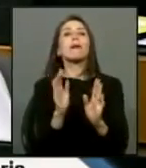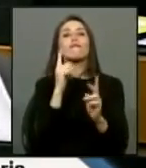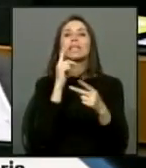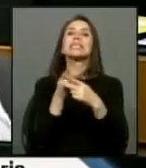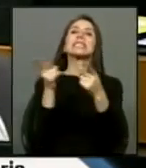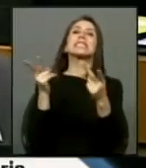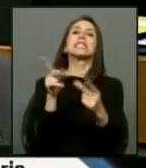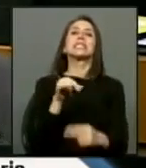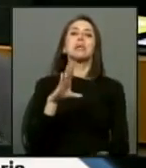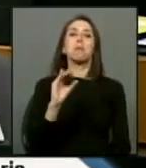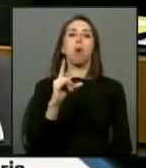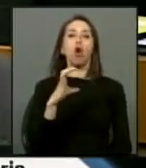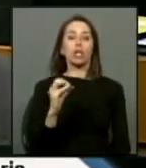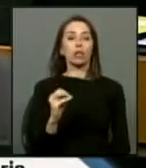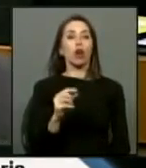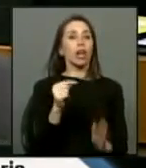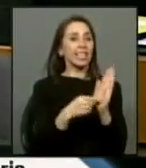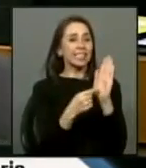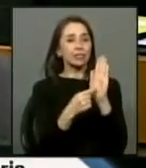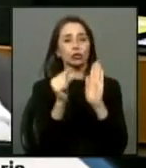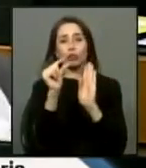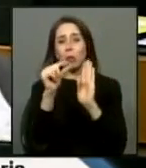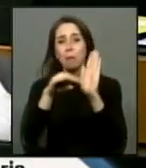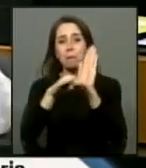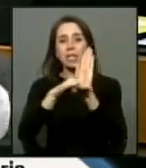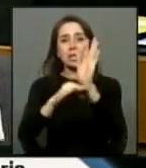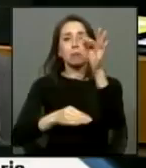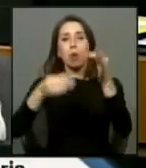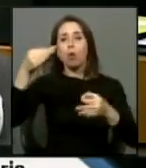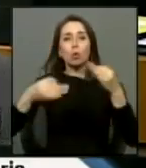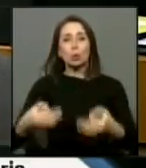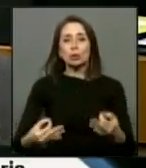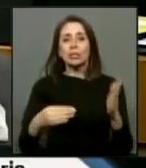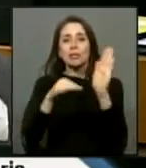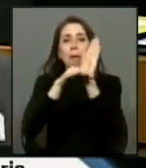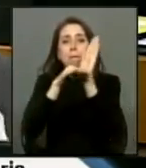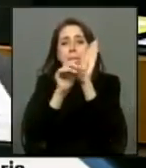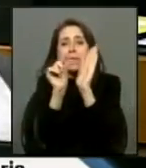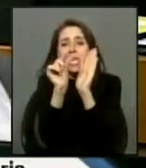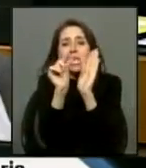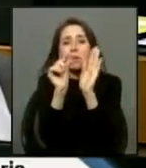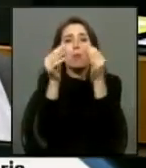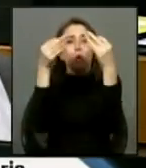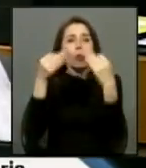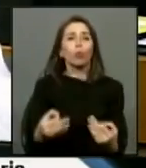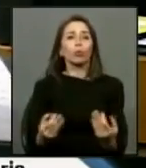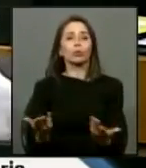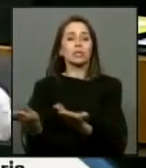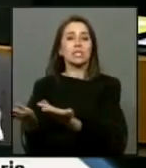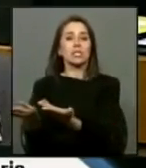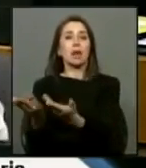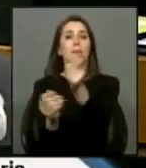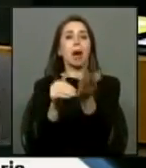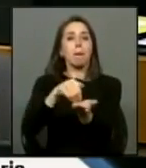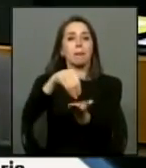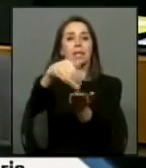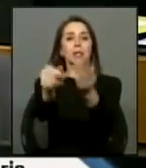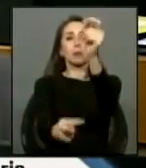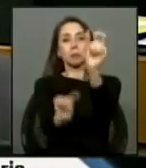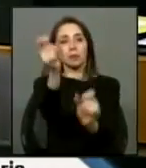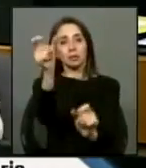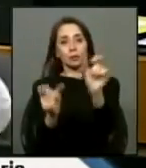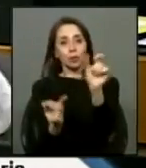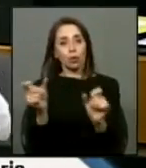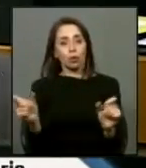por eso lo que estamos haciendo es un mínimo acto de justicia hoy día un mínimo acto de justicia en favor de esos miles de personas